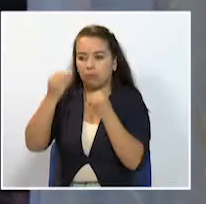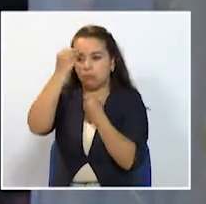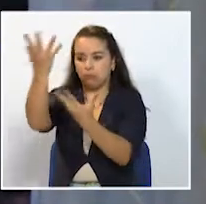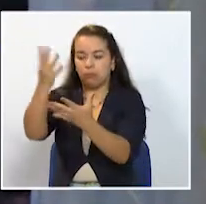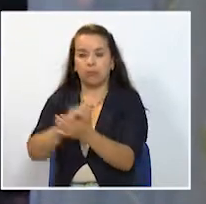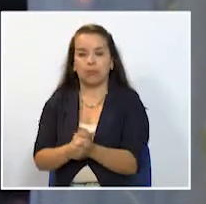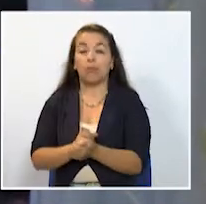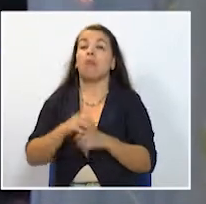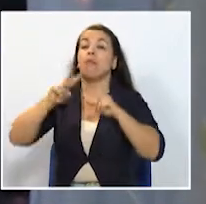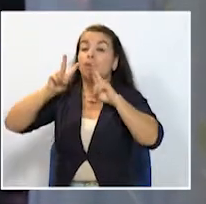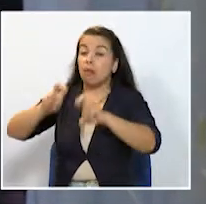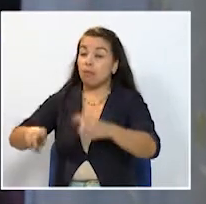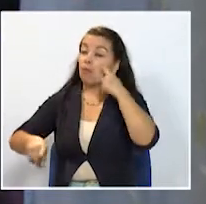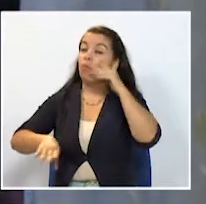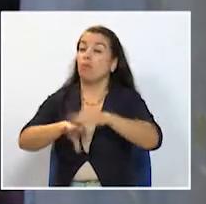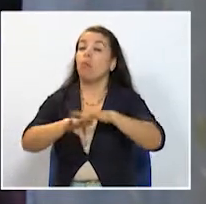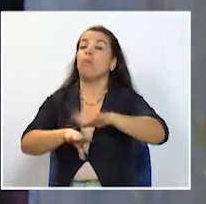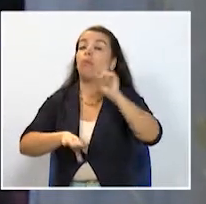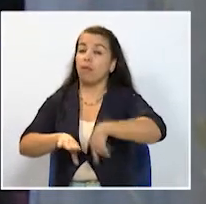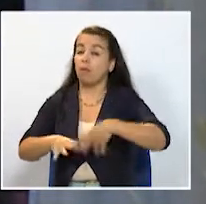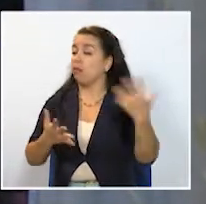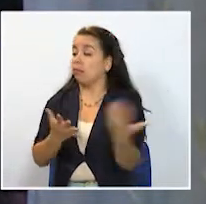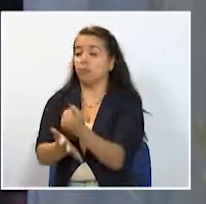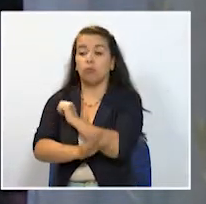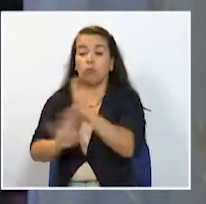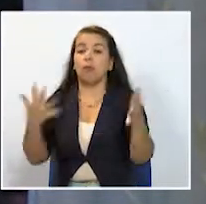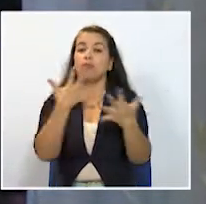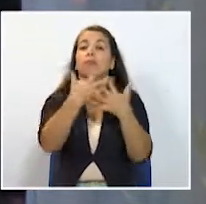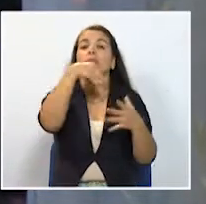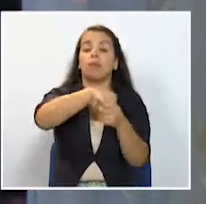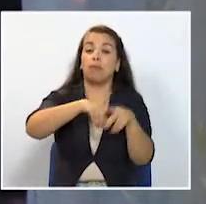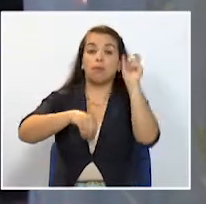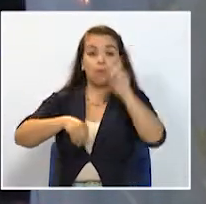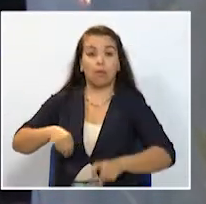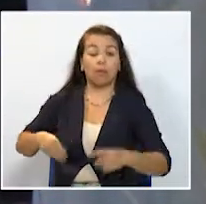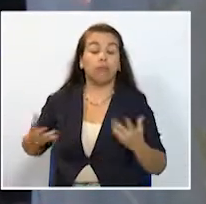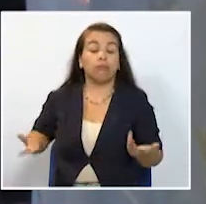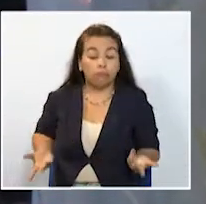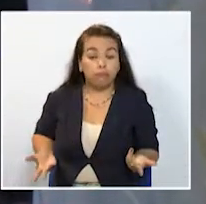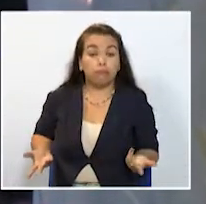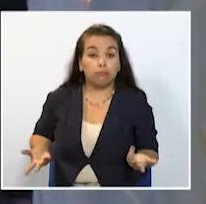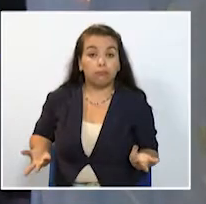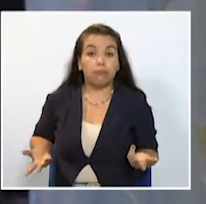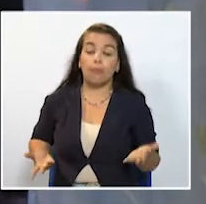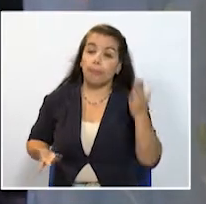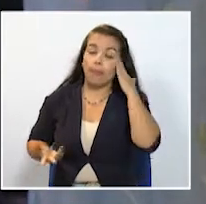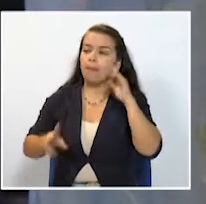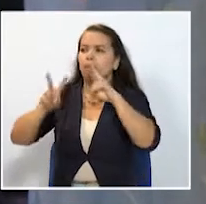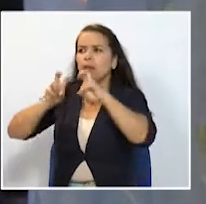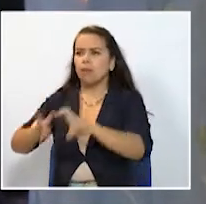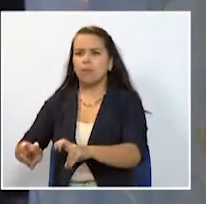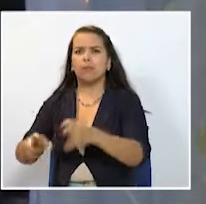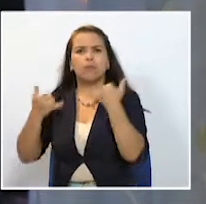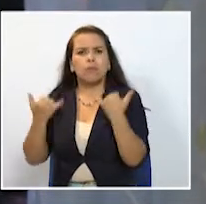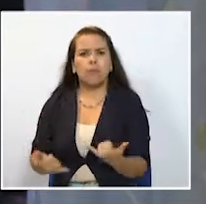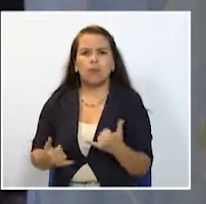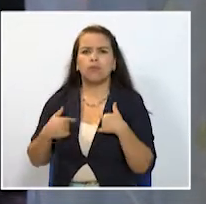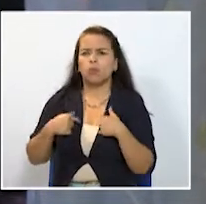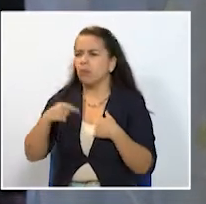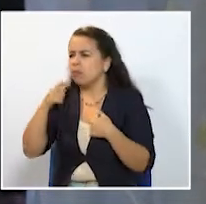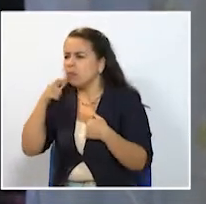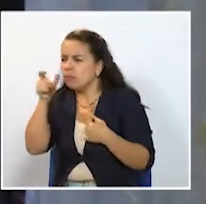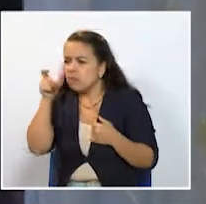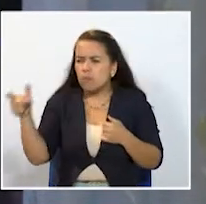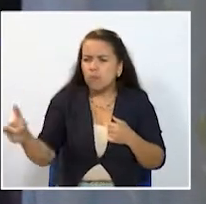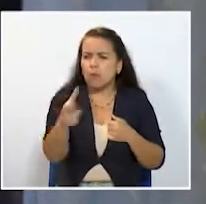tienen que llegar, inclusive con destituciones y con cárceles. Esto es una investigación que está haciendo la Procuraduría, un